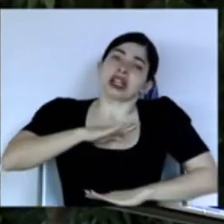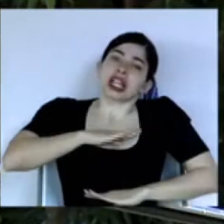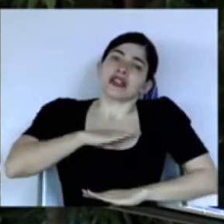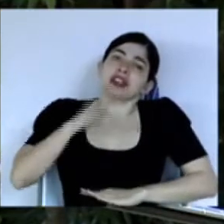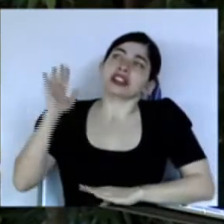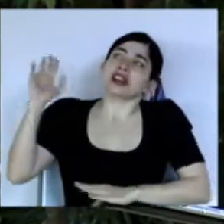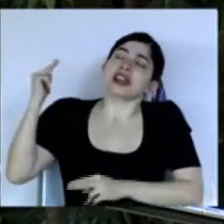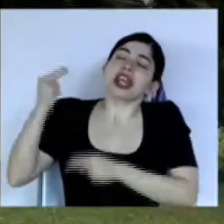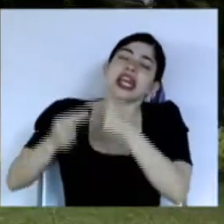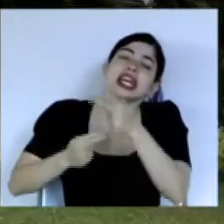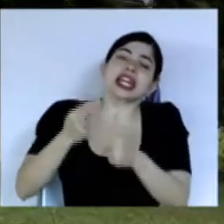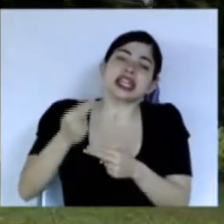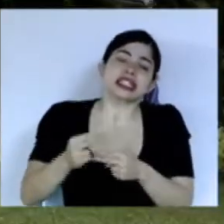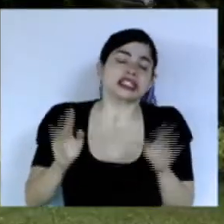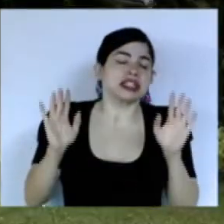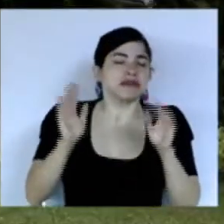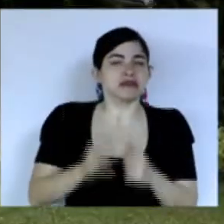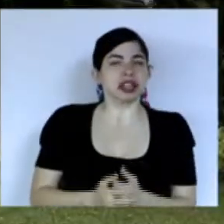lo que heredamos